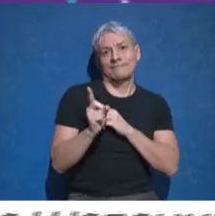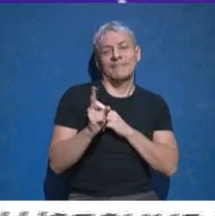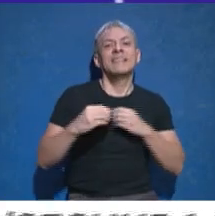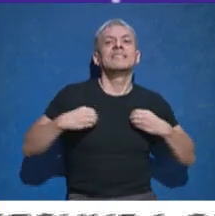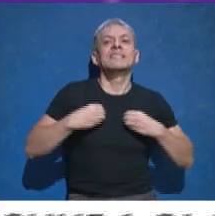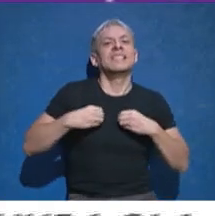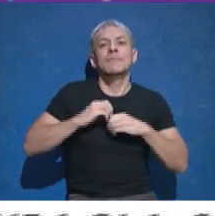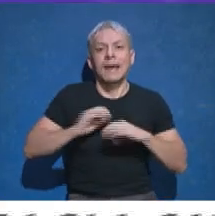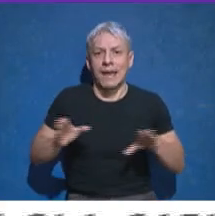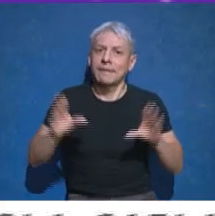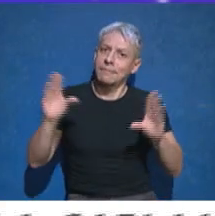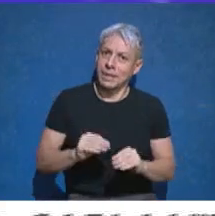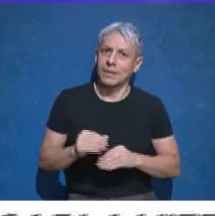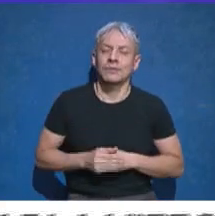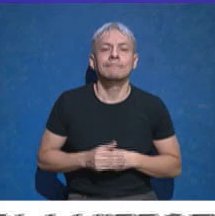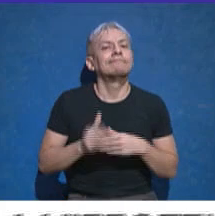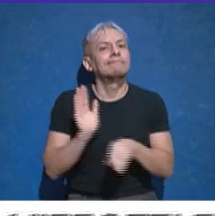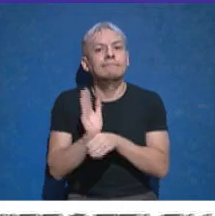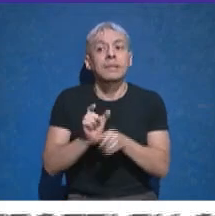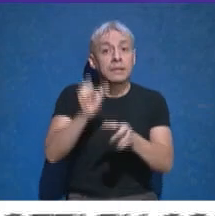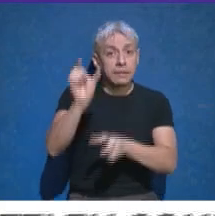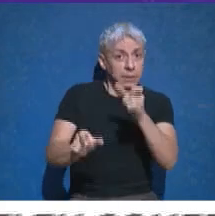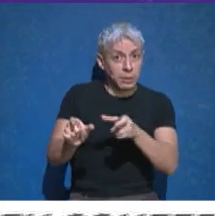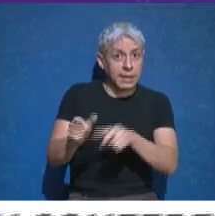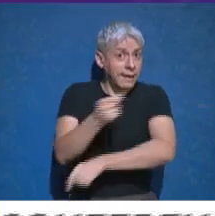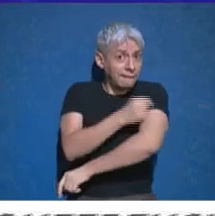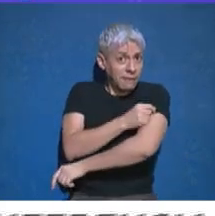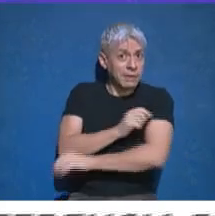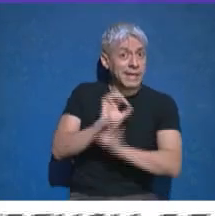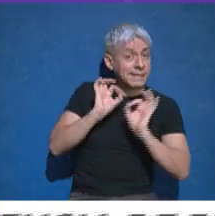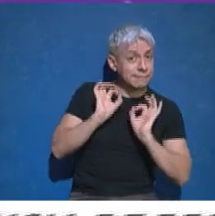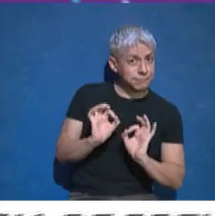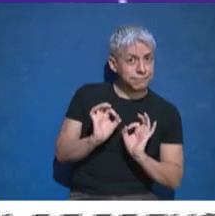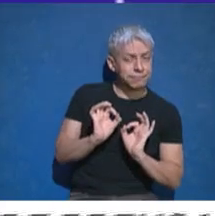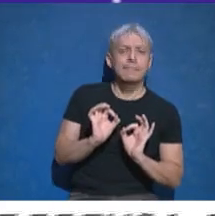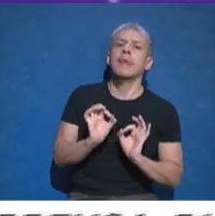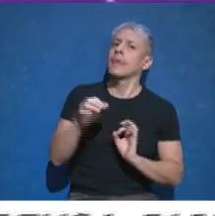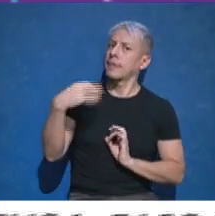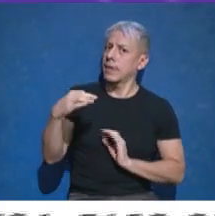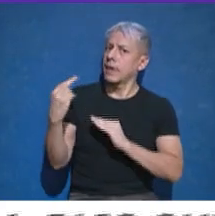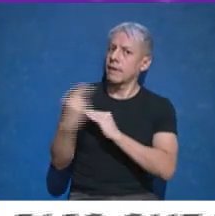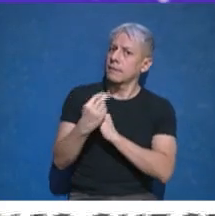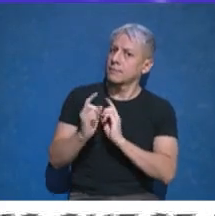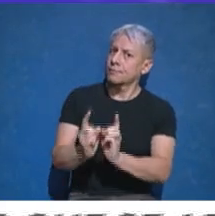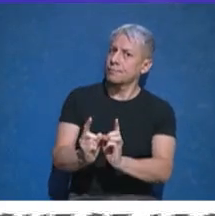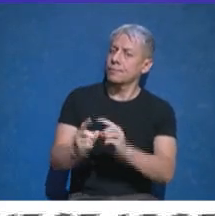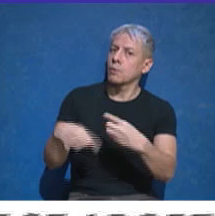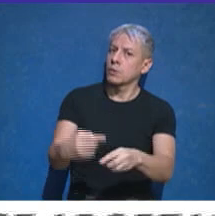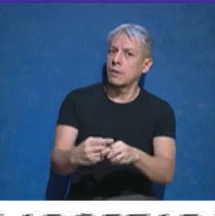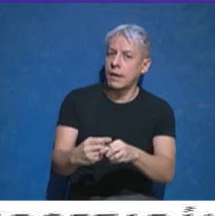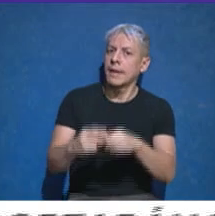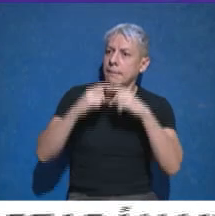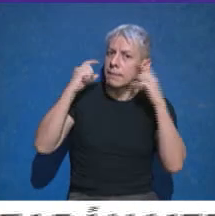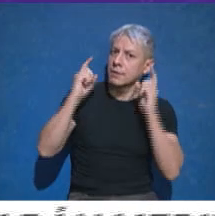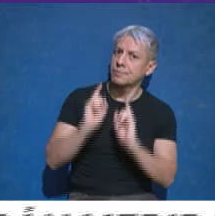formas graves. Es decir que todas aquellas personas que se hayan vacunado tienen que seguir con las medidas de cuidado, tienen que seguir usando